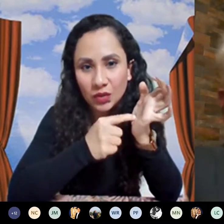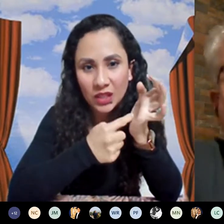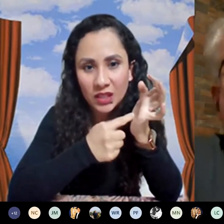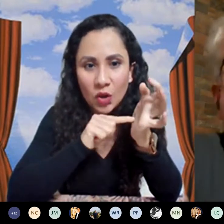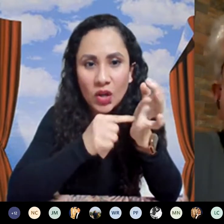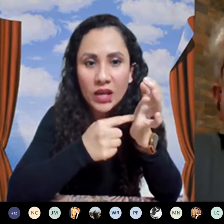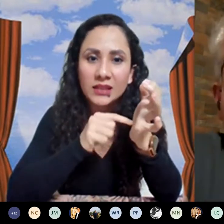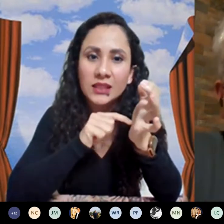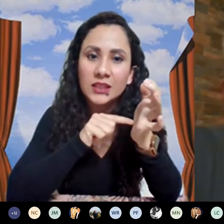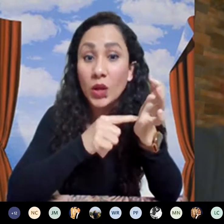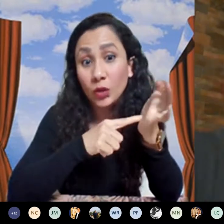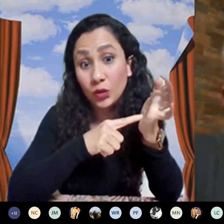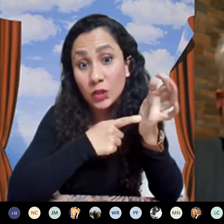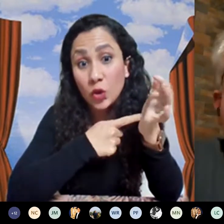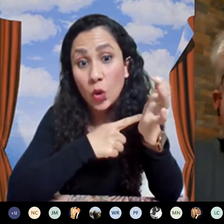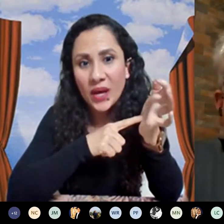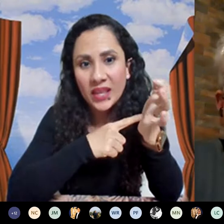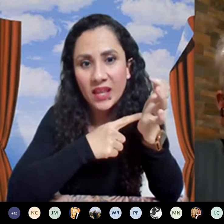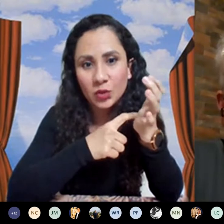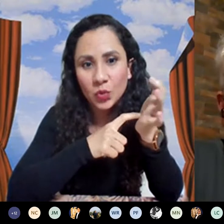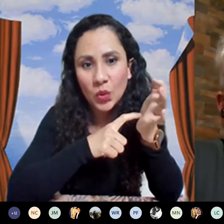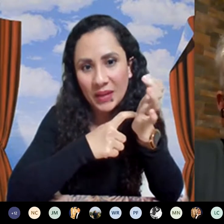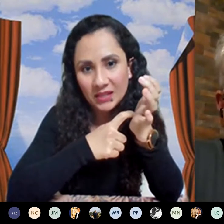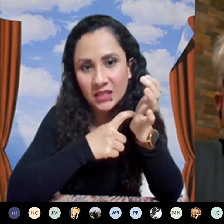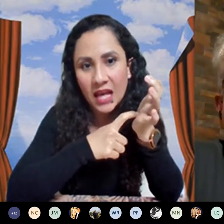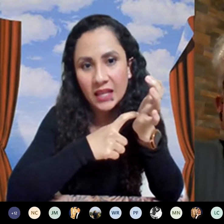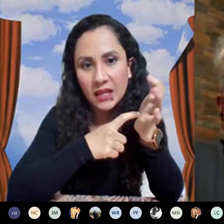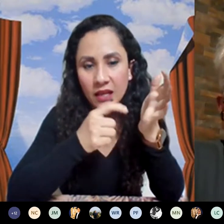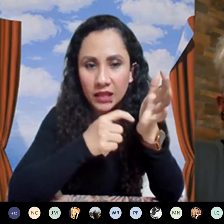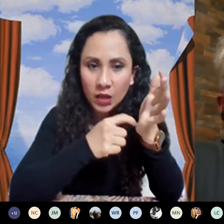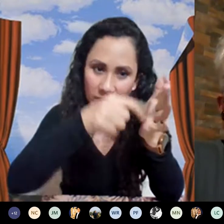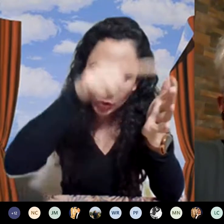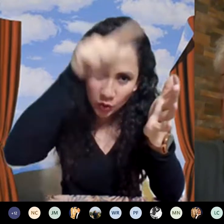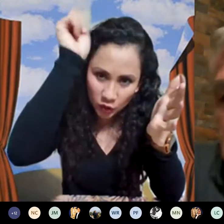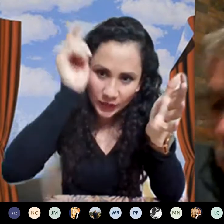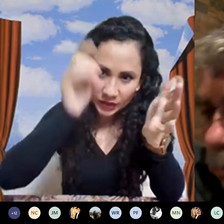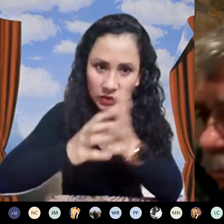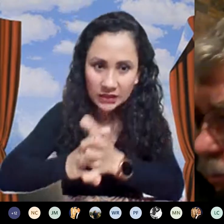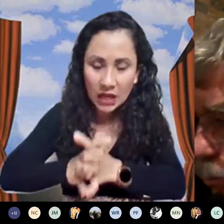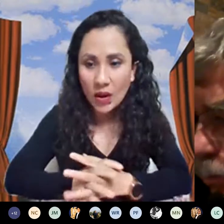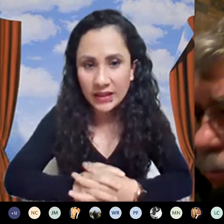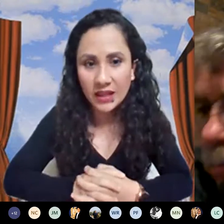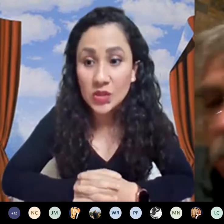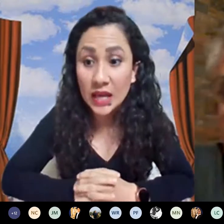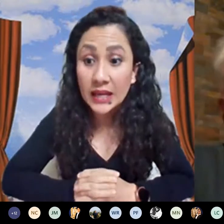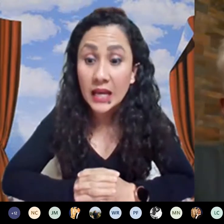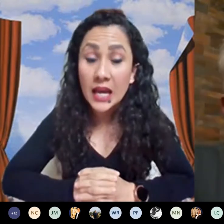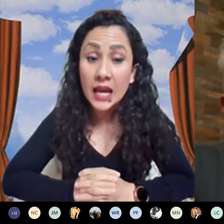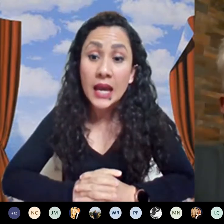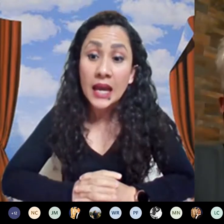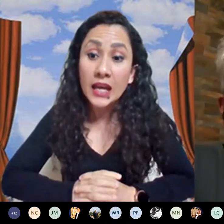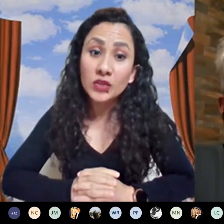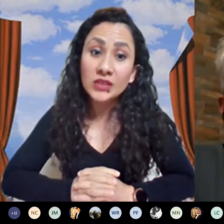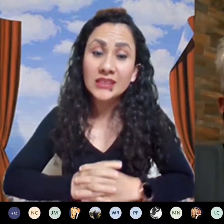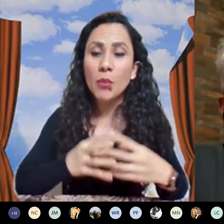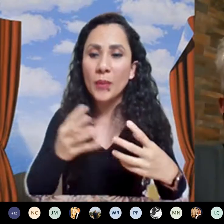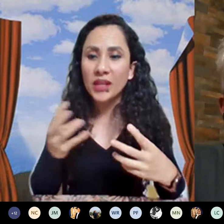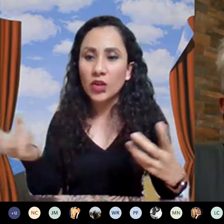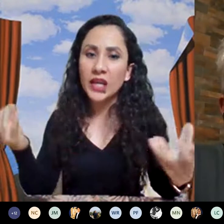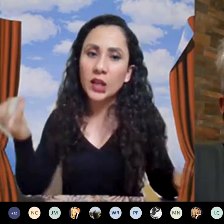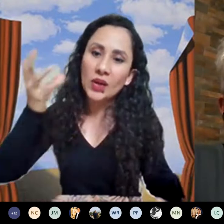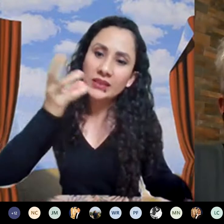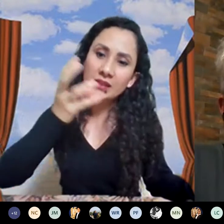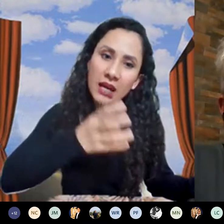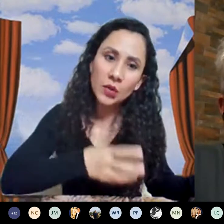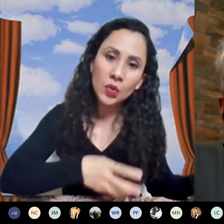lleno está el contenedor es decir cuánto tienes ocupada de su capacidad y cuáles son los objetos que están guardados ahí entonces al